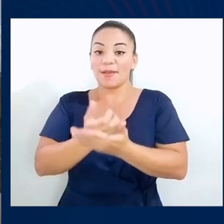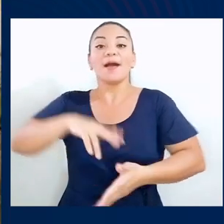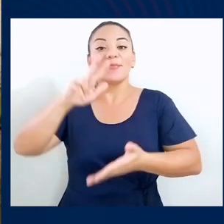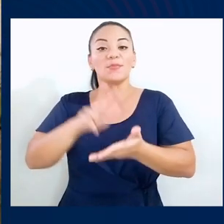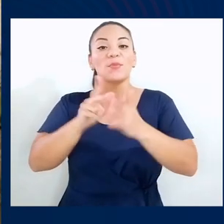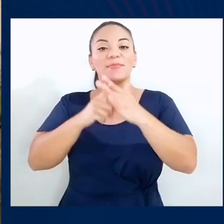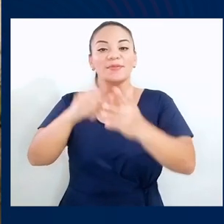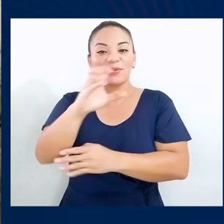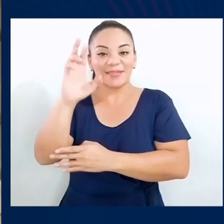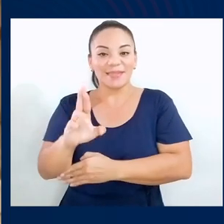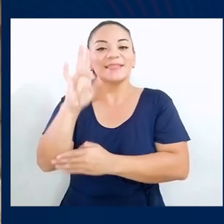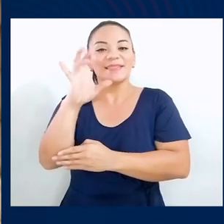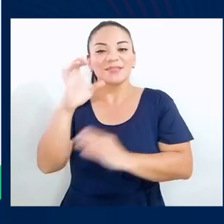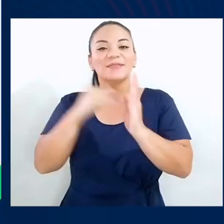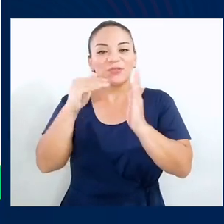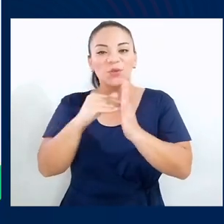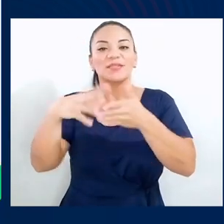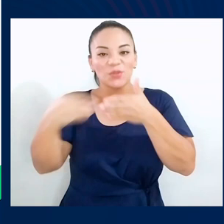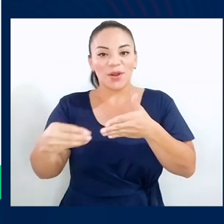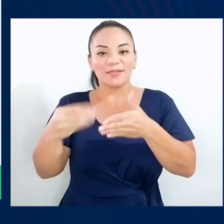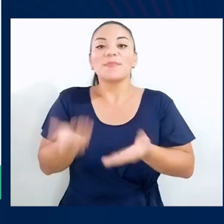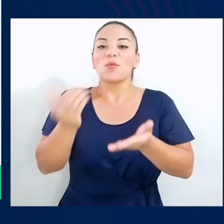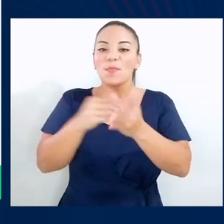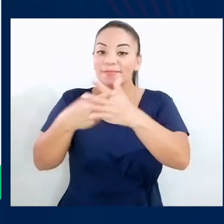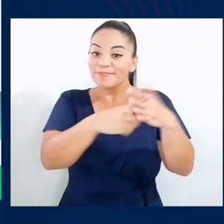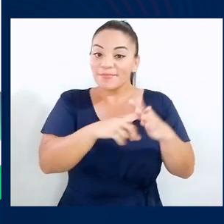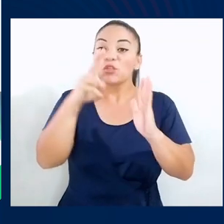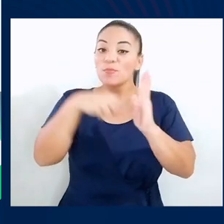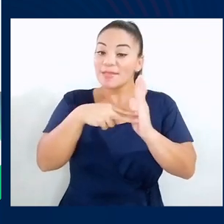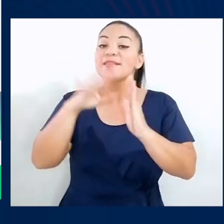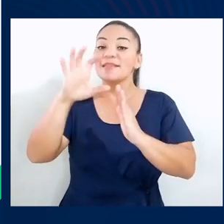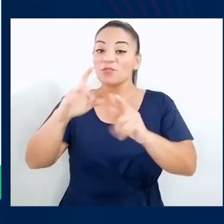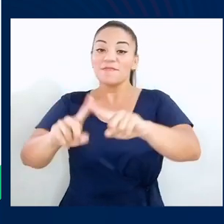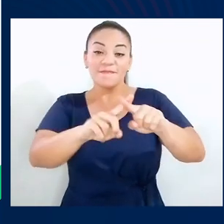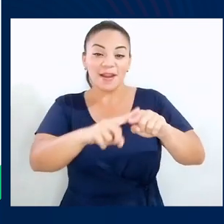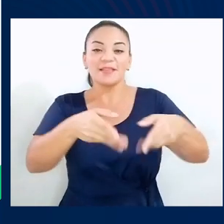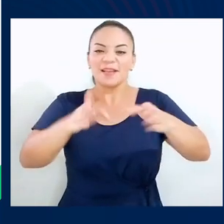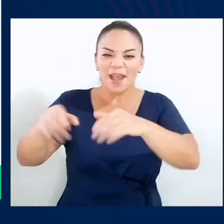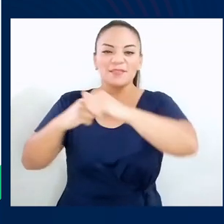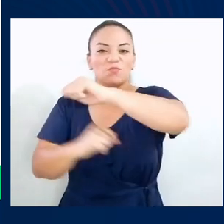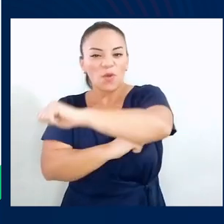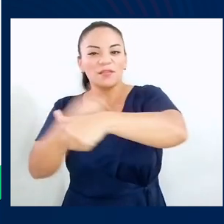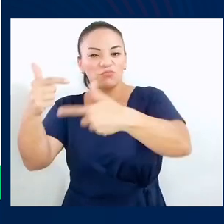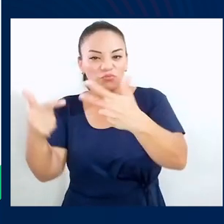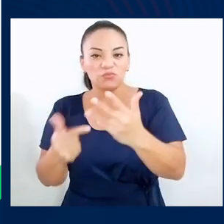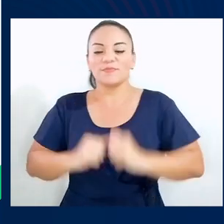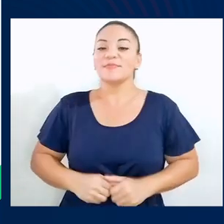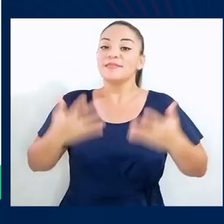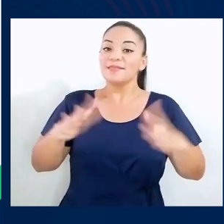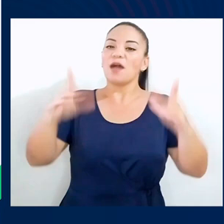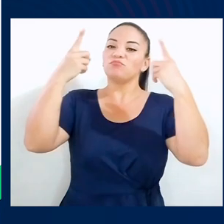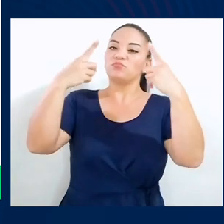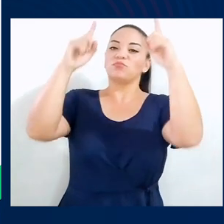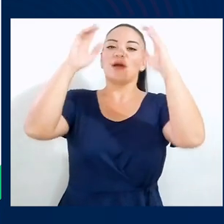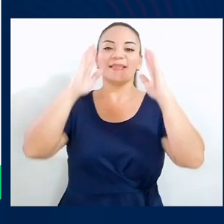aprobó prestarle a Costa Rica 700 millones de dólares para reconstruir 2,500 infraestructuras en todo el país.